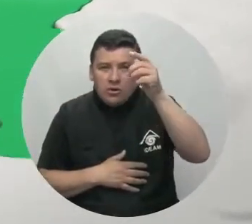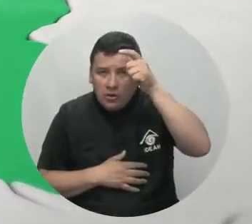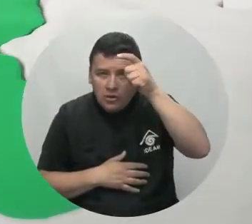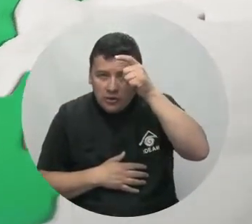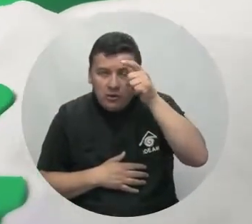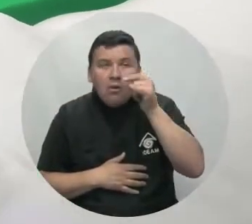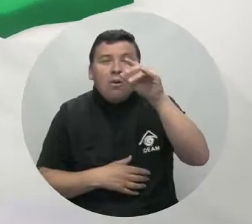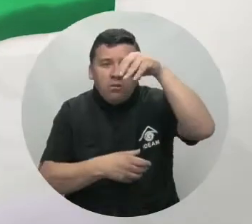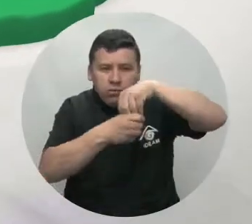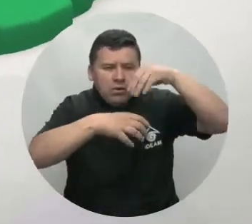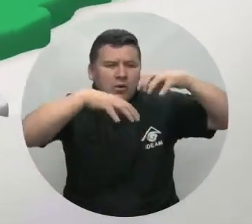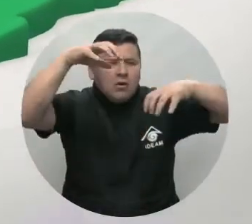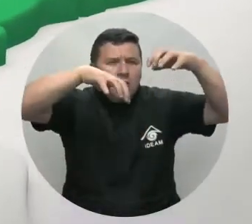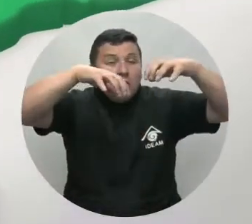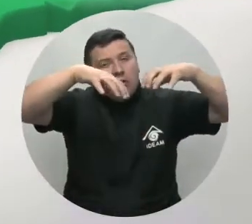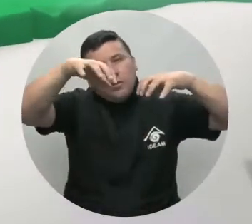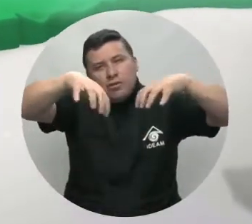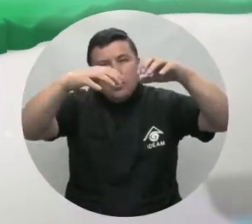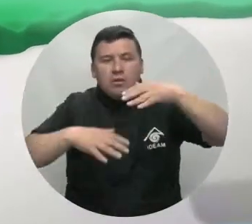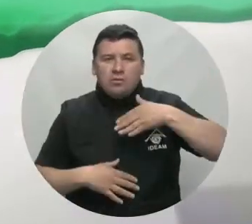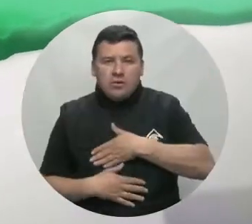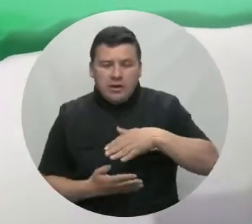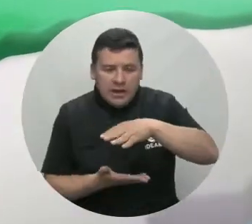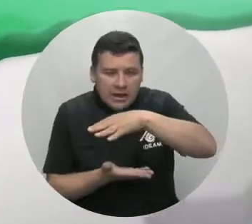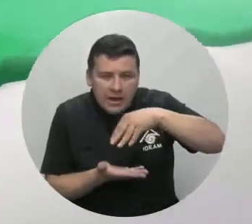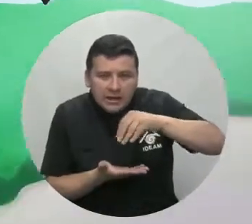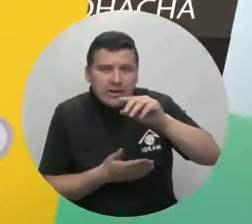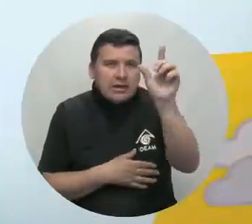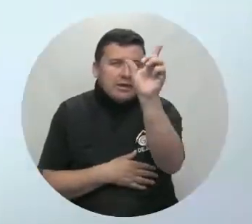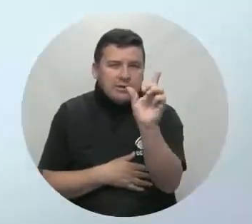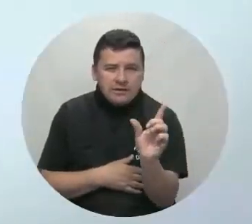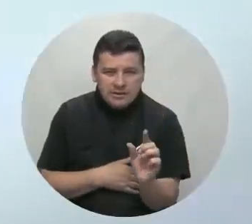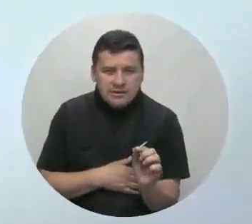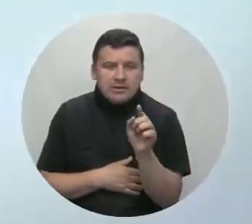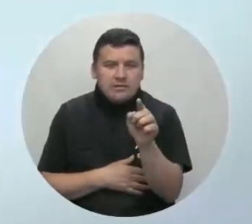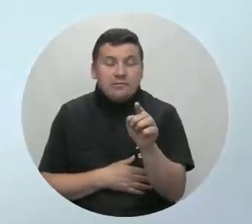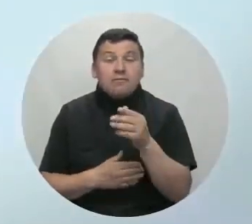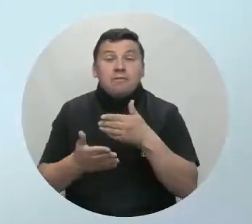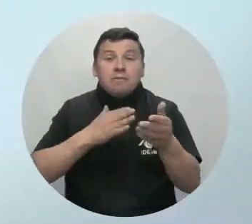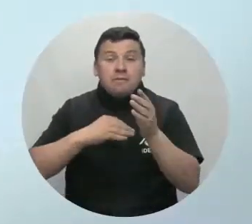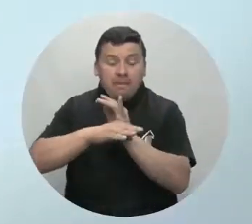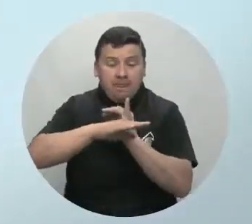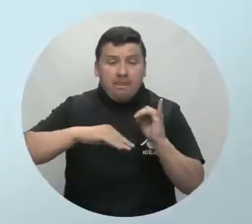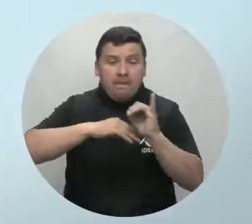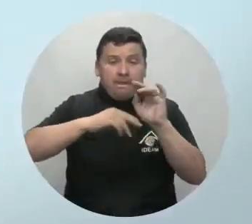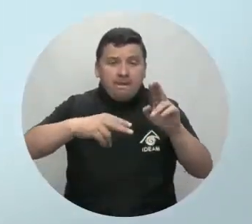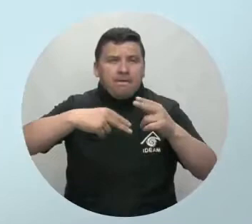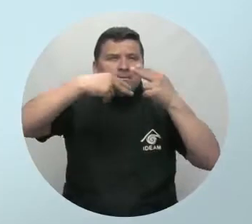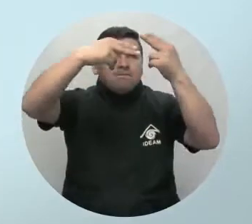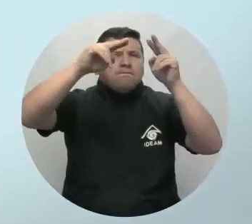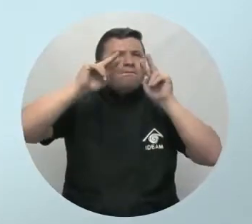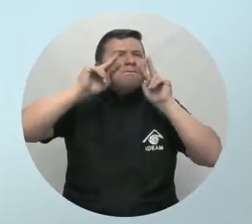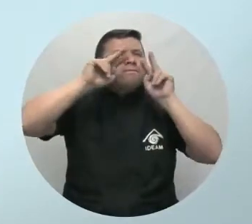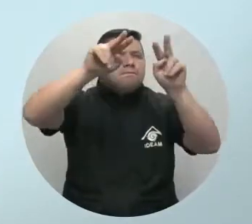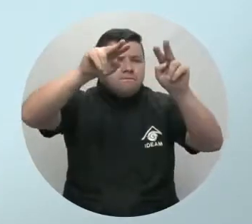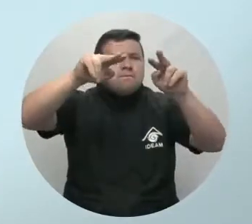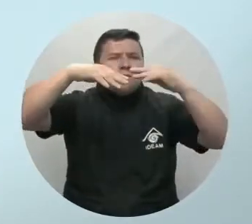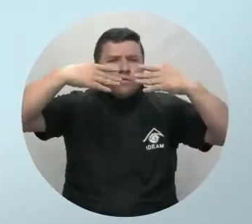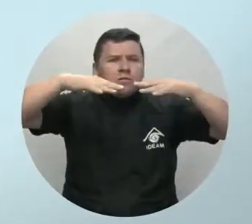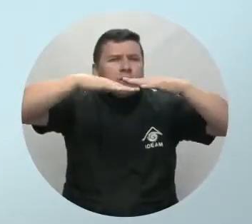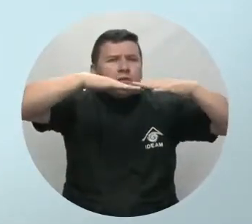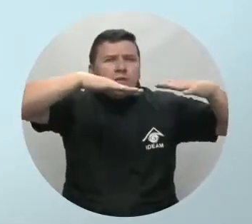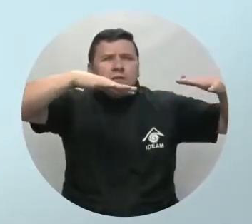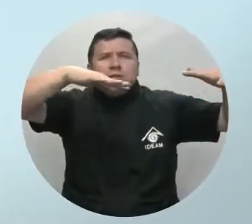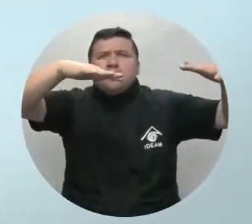Córdoba. Acompañadas de lluvias más ligeras en Bolívar, Atlántico, Cesar, para nuestra isla se prevé también mayor presencia de